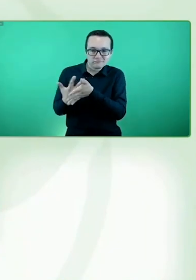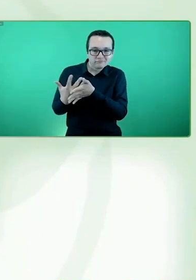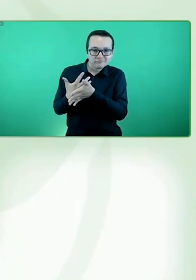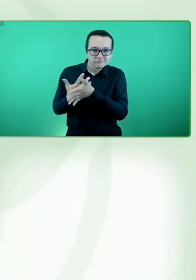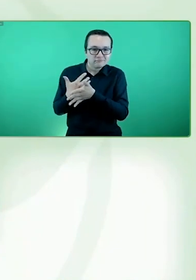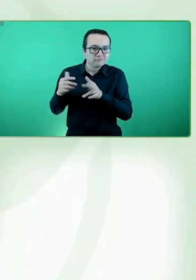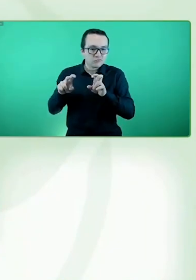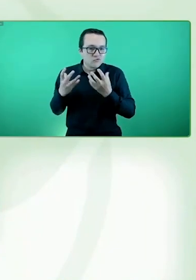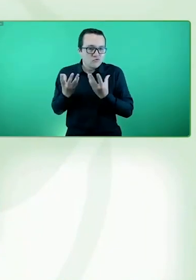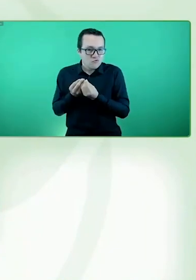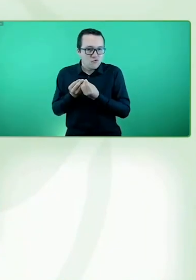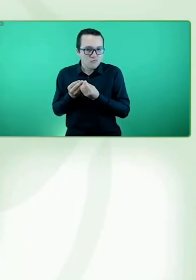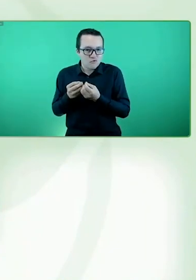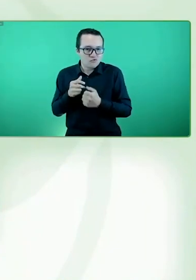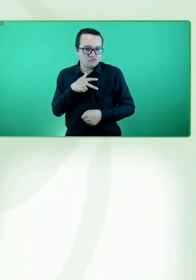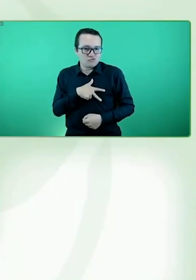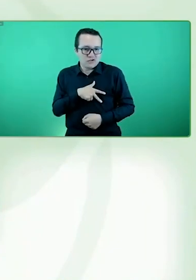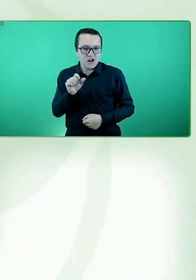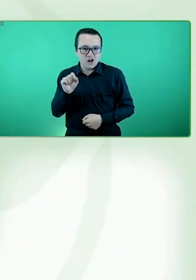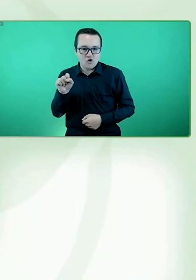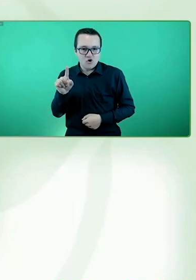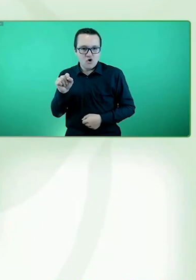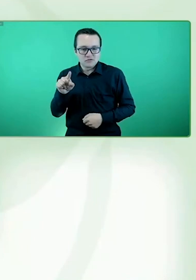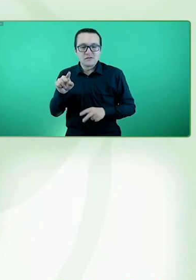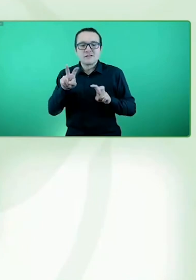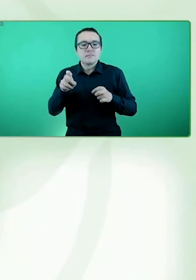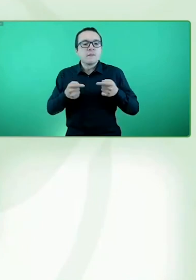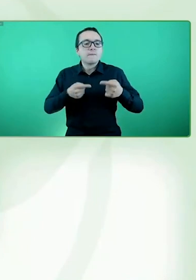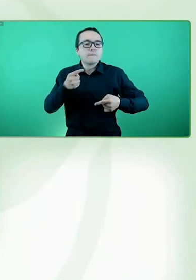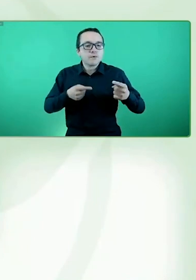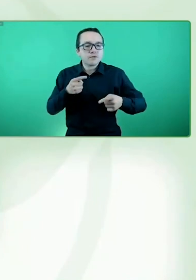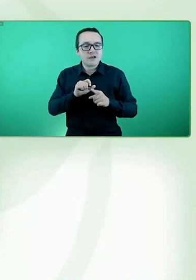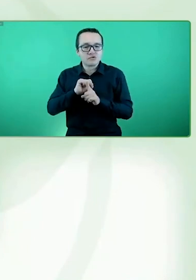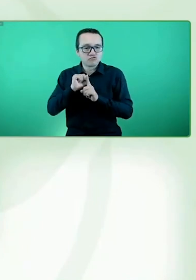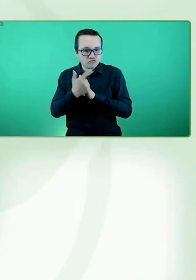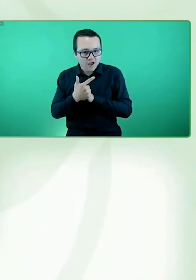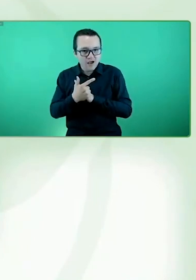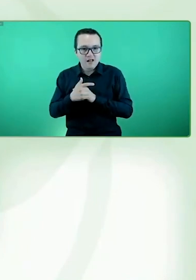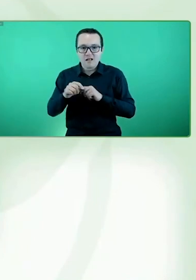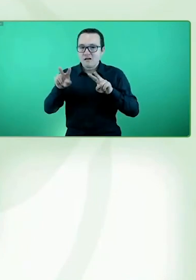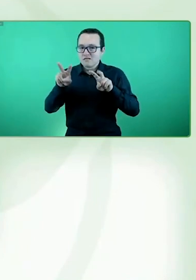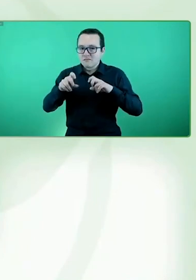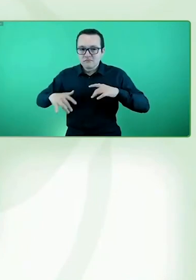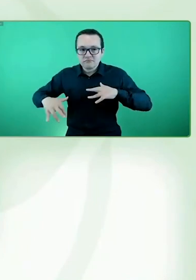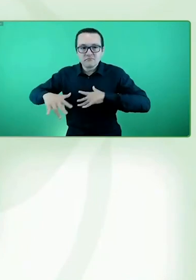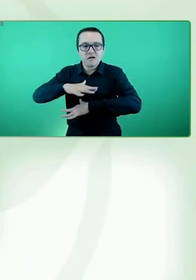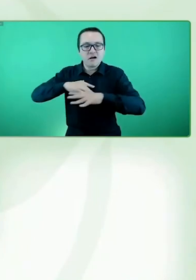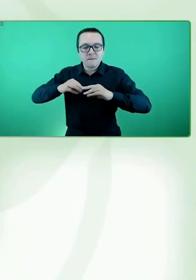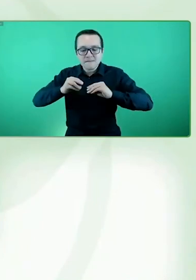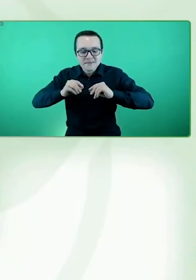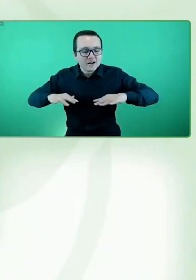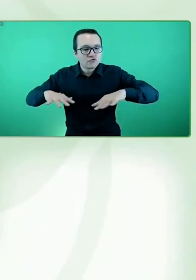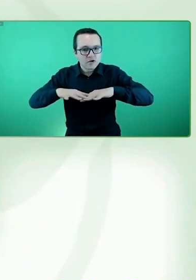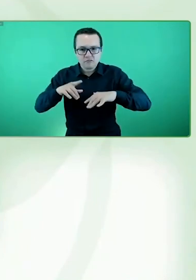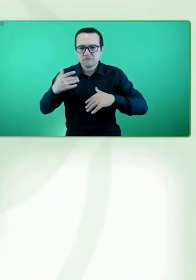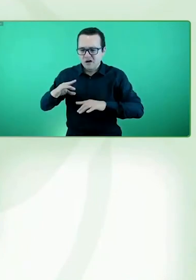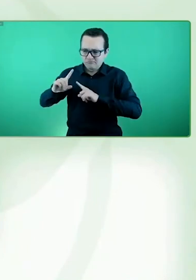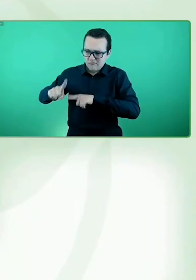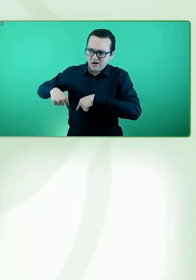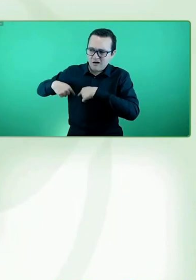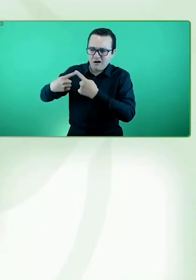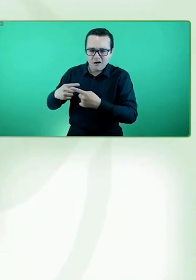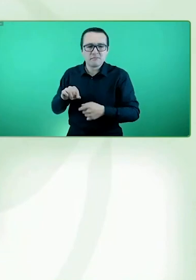consejos territoriales, tiene una amplia trayectoria dentro del Grupo Social, más de 20 años en diferentes